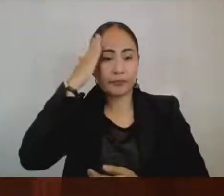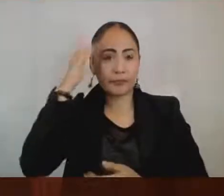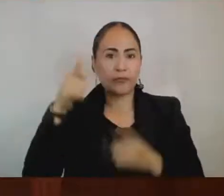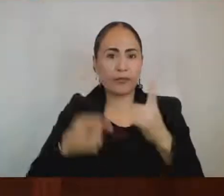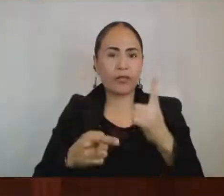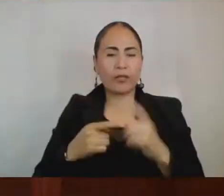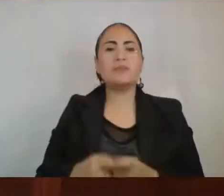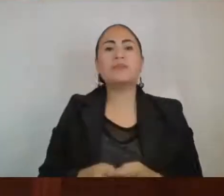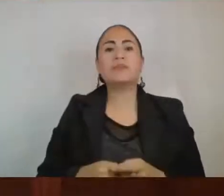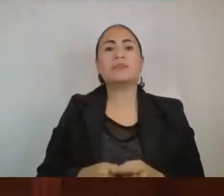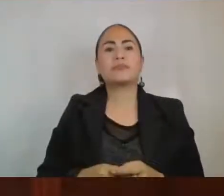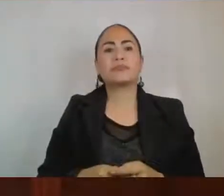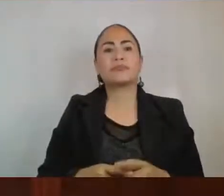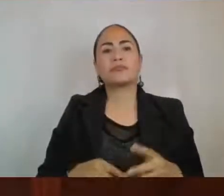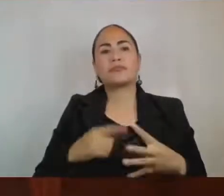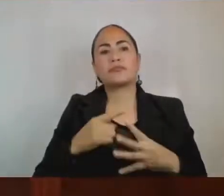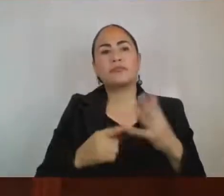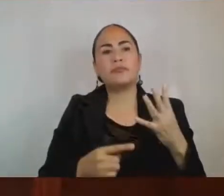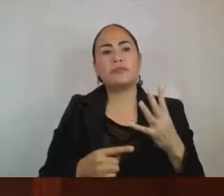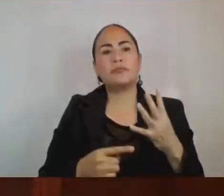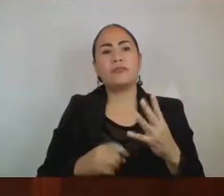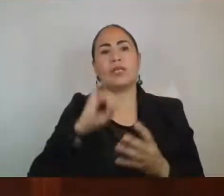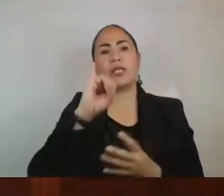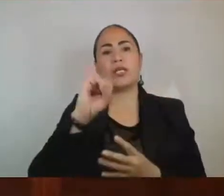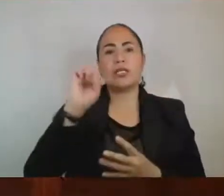México y Municipios, ICEMIN.